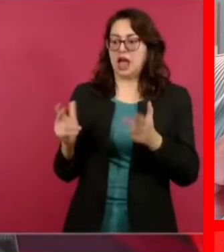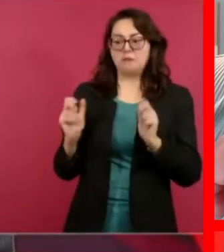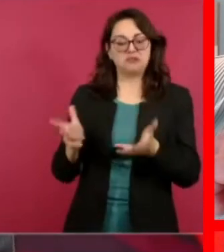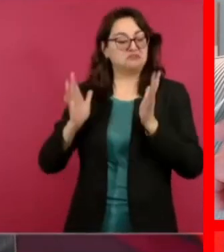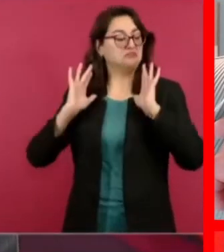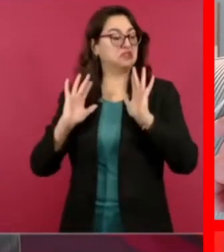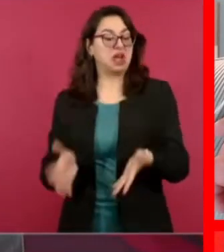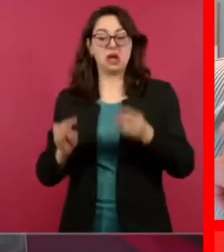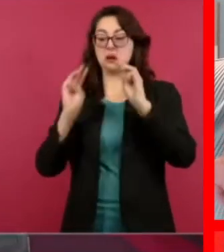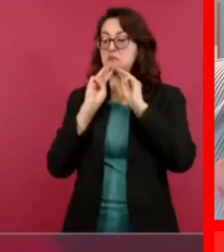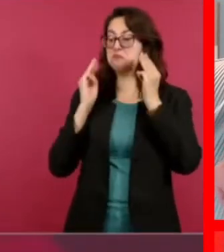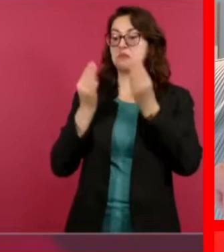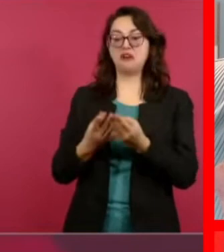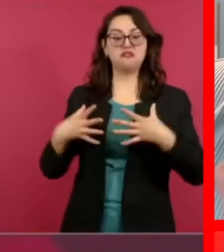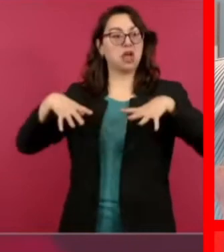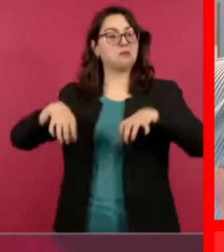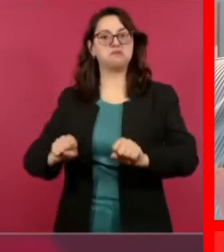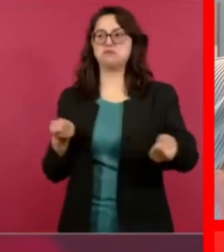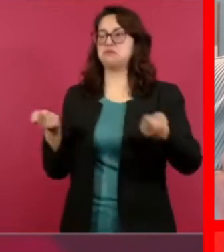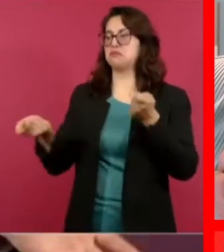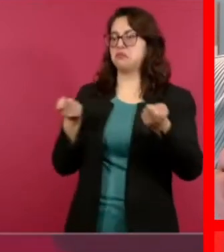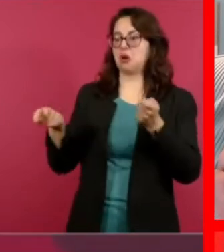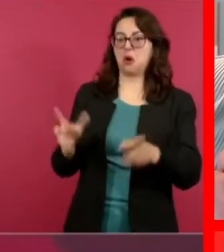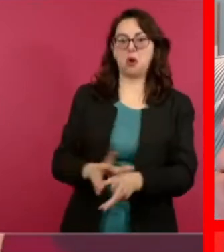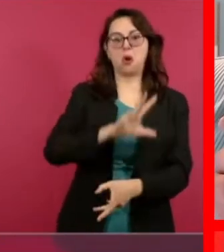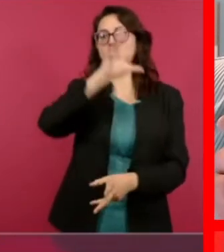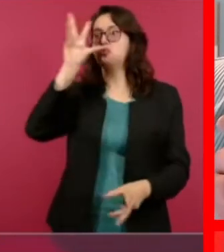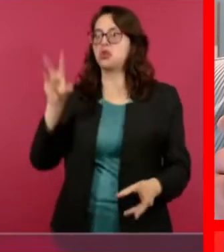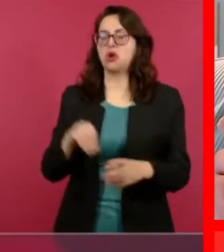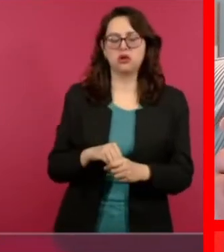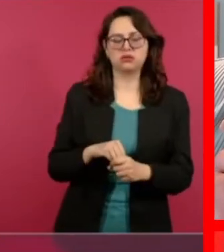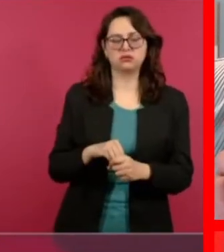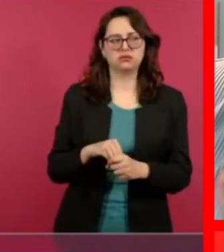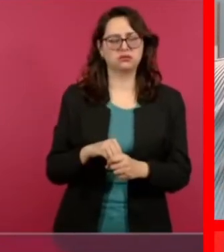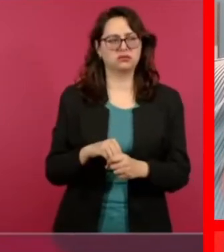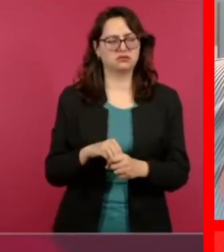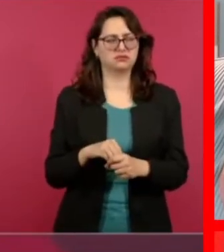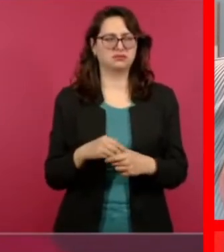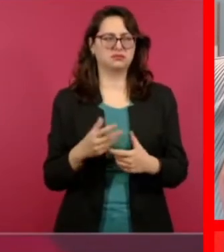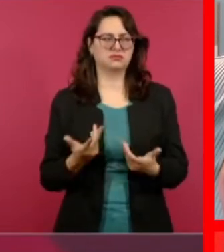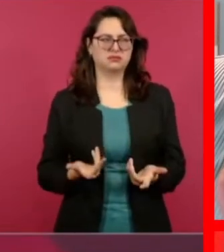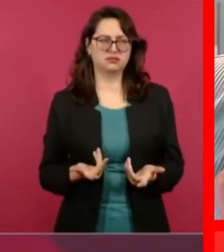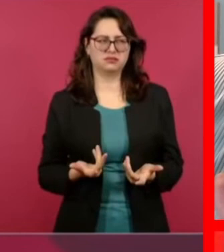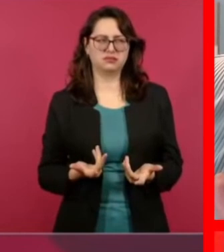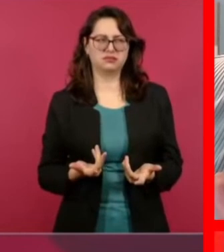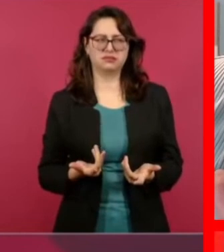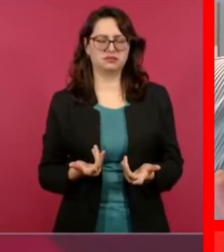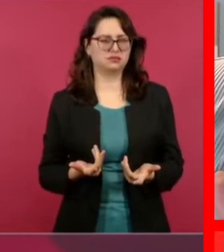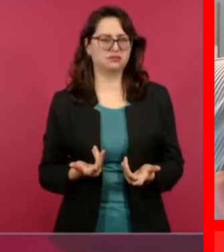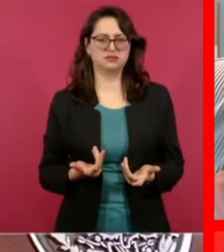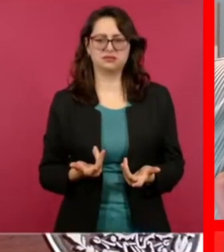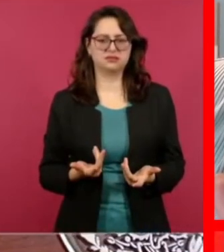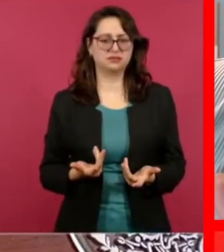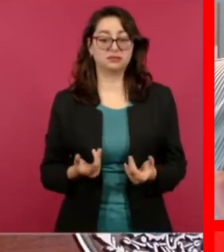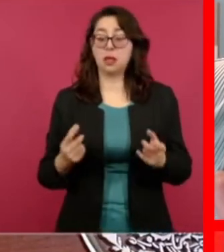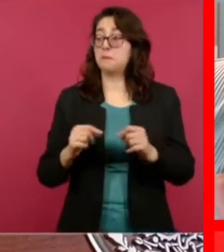y en todo México. Esto tiene que ver mucho